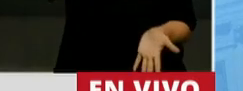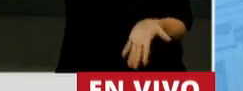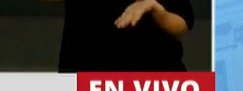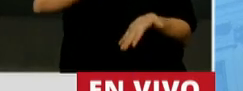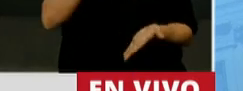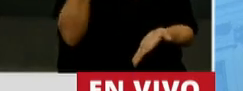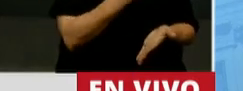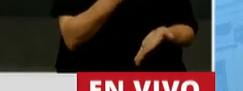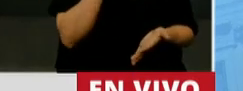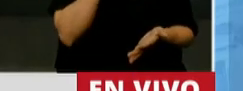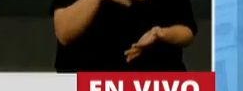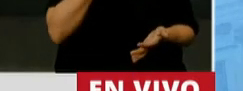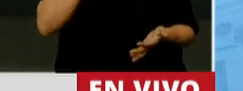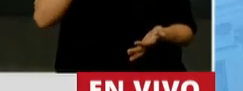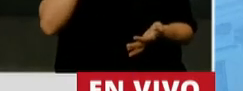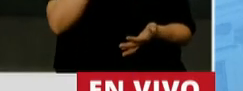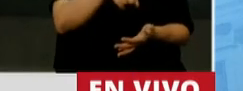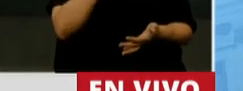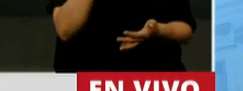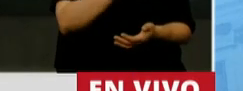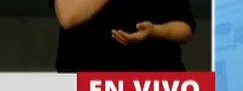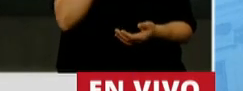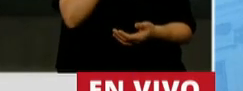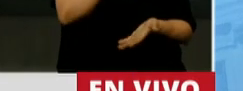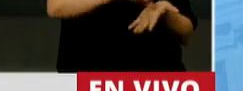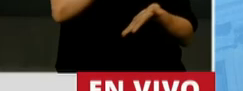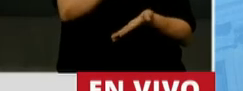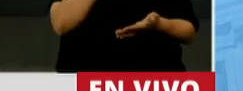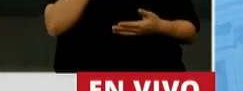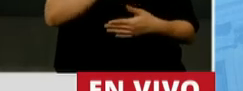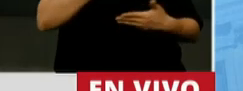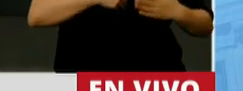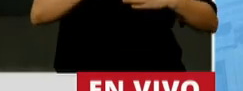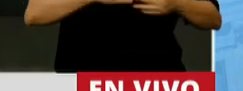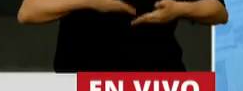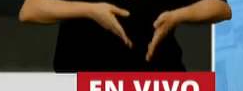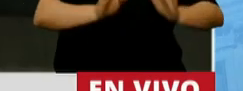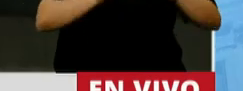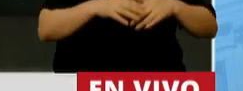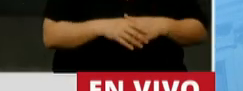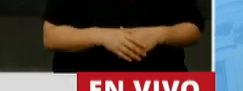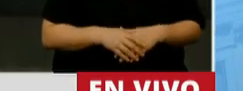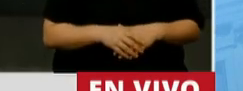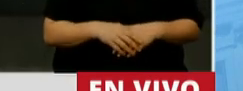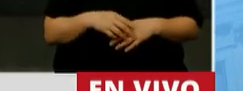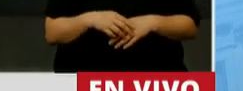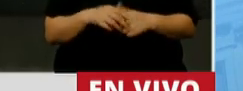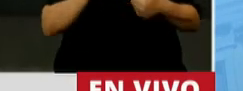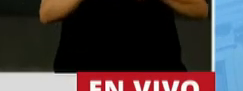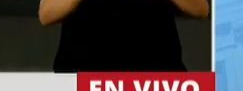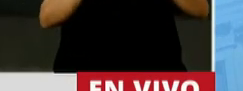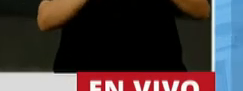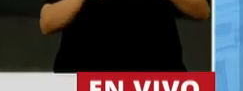más estratégica de todas. Quiero decir, presidente, con esto, que se ha dicho